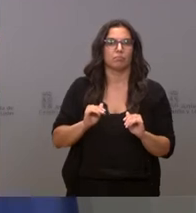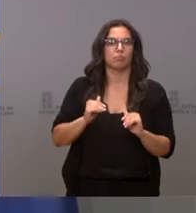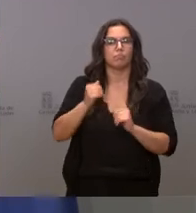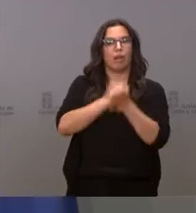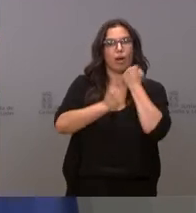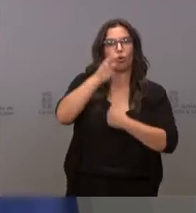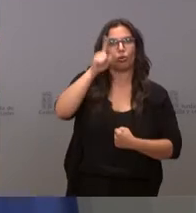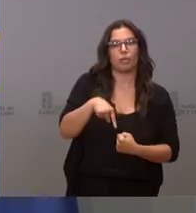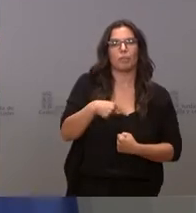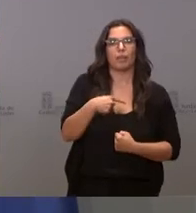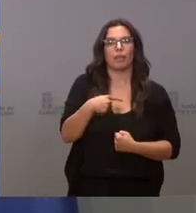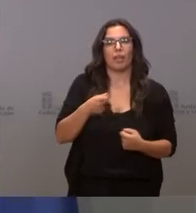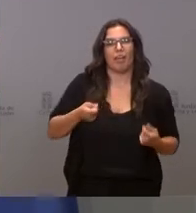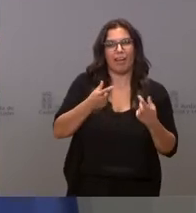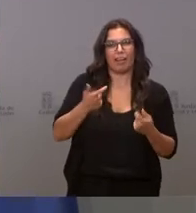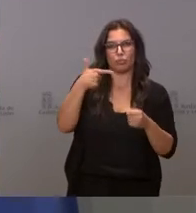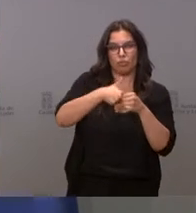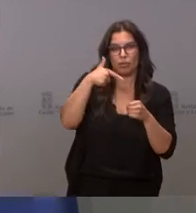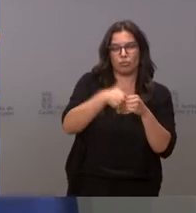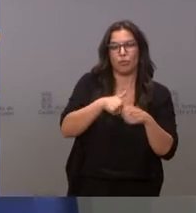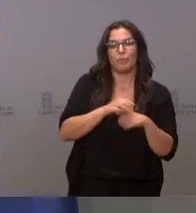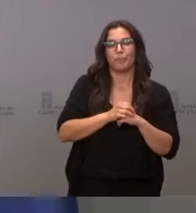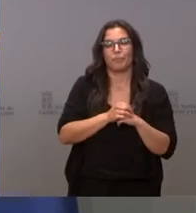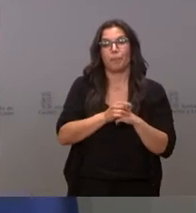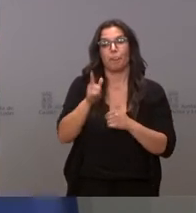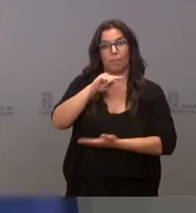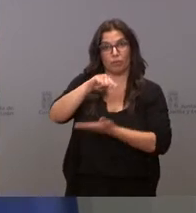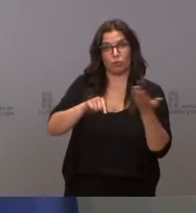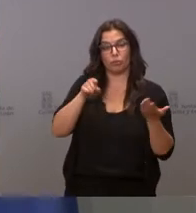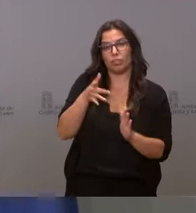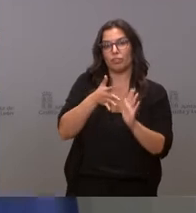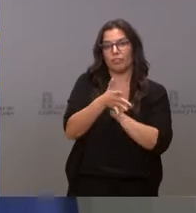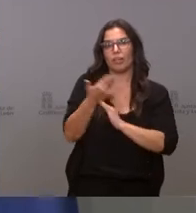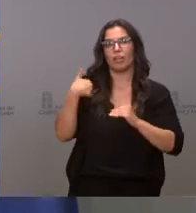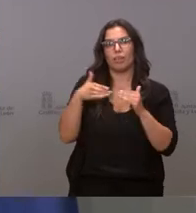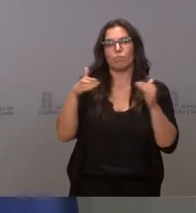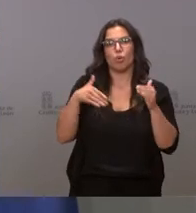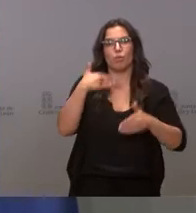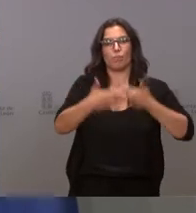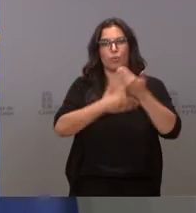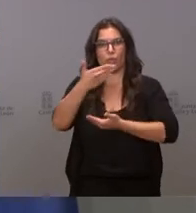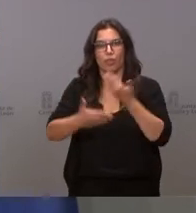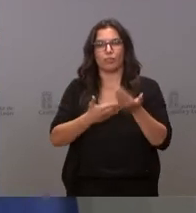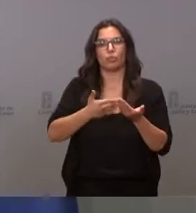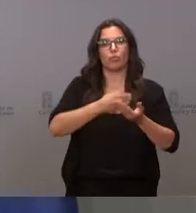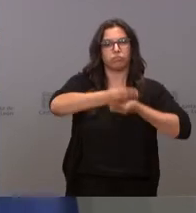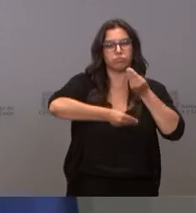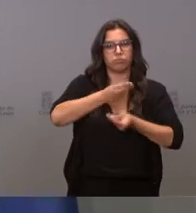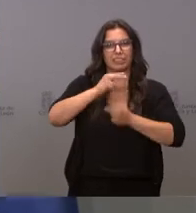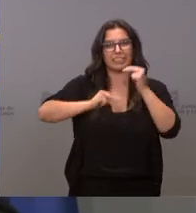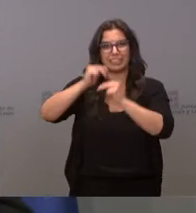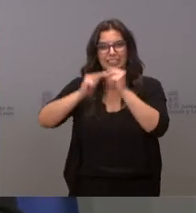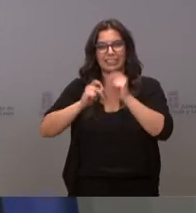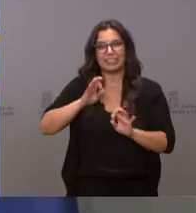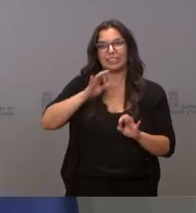consumo de gasoil. Con esta contratación habremos iniciado ya procesos de ejecución en obras de infraestructura rural en